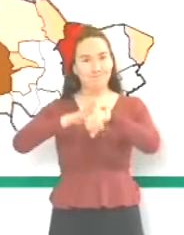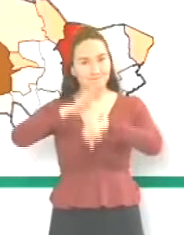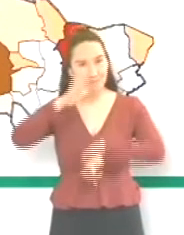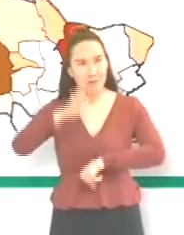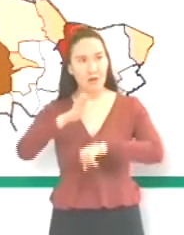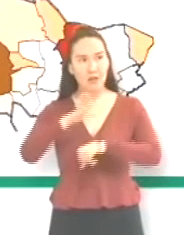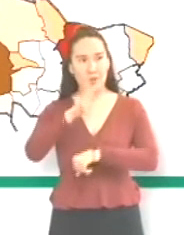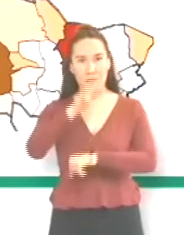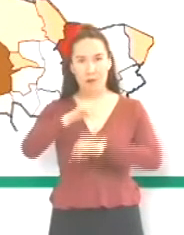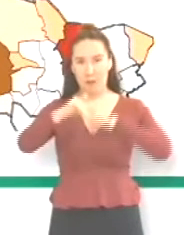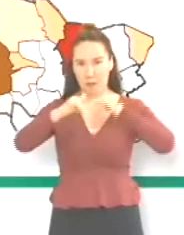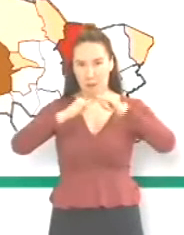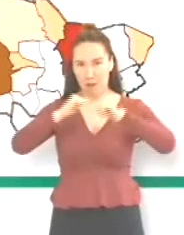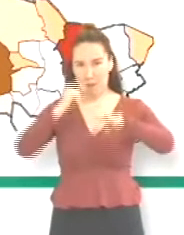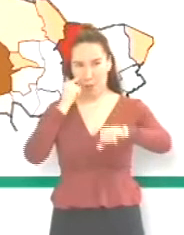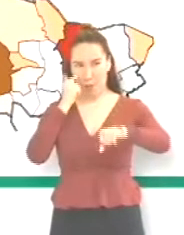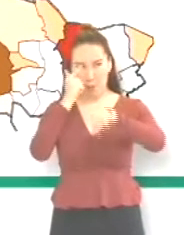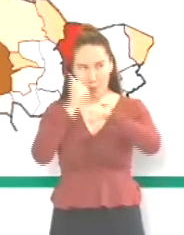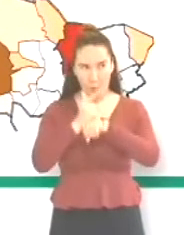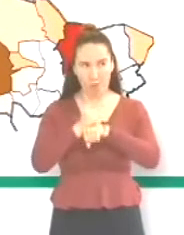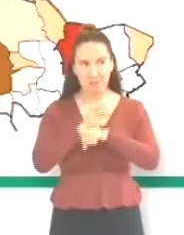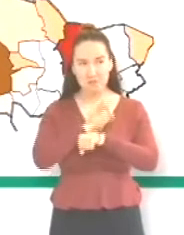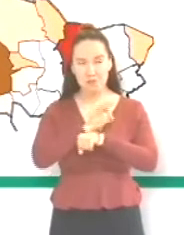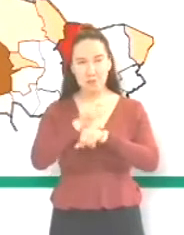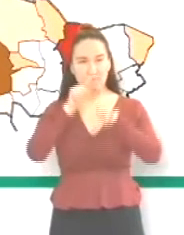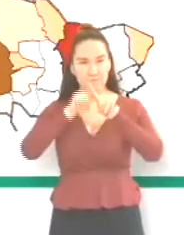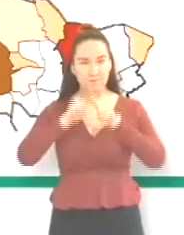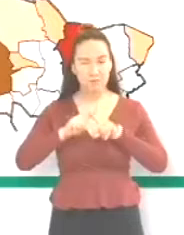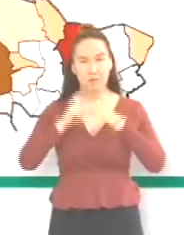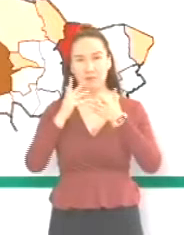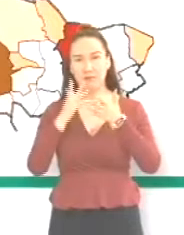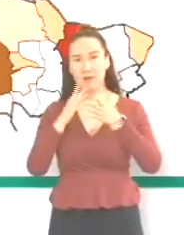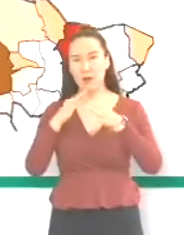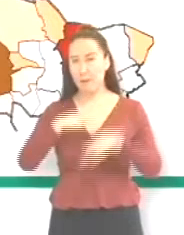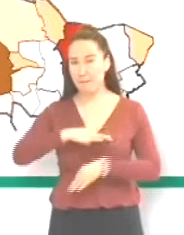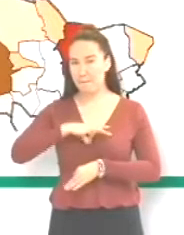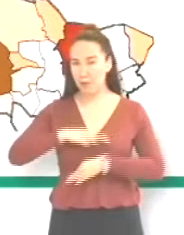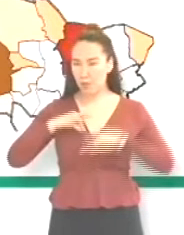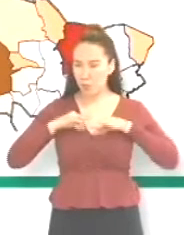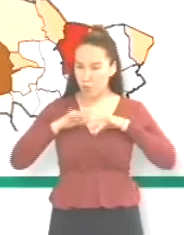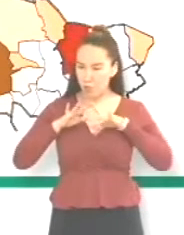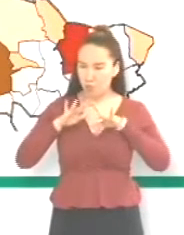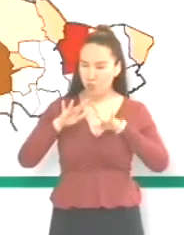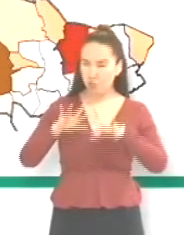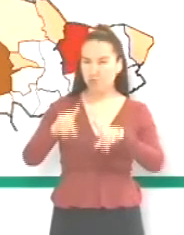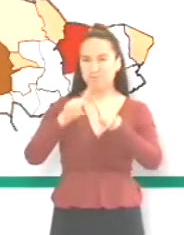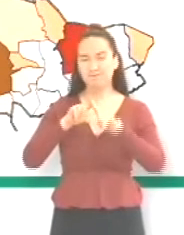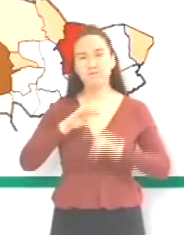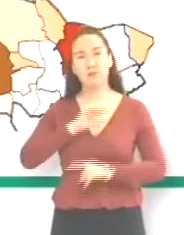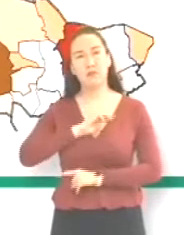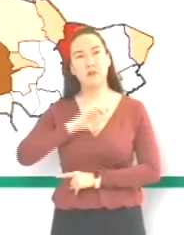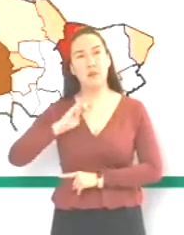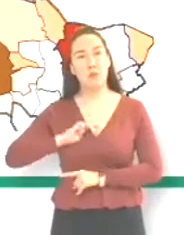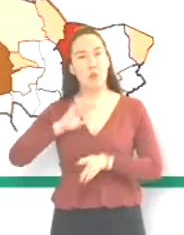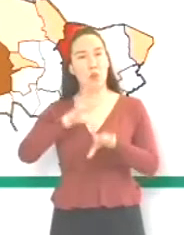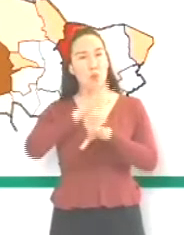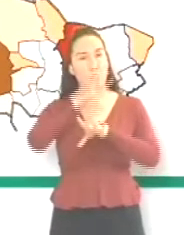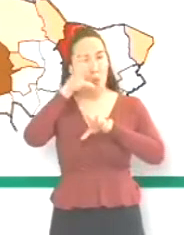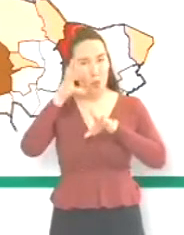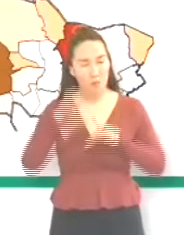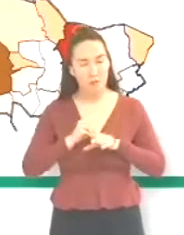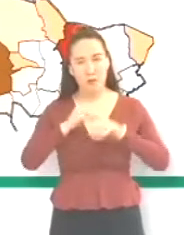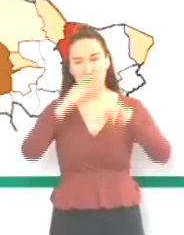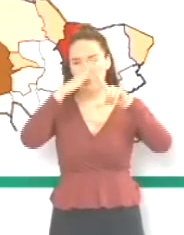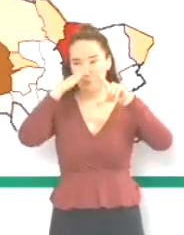quienes pueden ver el mapa, pues verán que hay una gran distribución, hay una gran dispersión de la enfermedad, muchos, bueno, todos los municipios, todas las